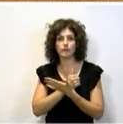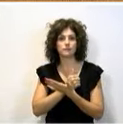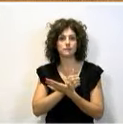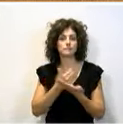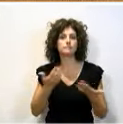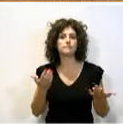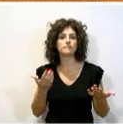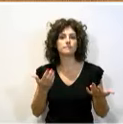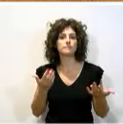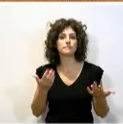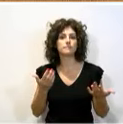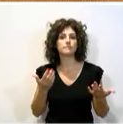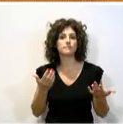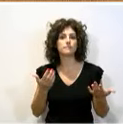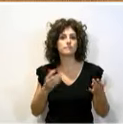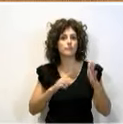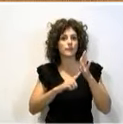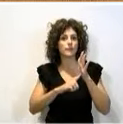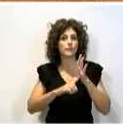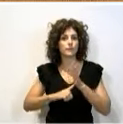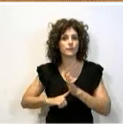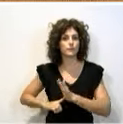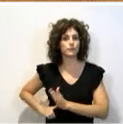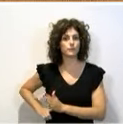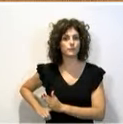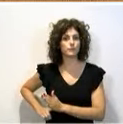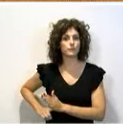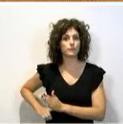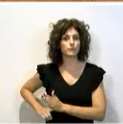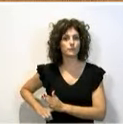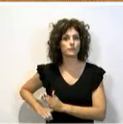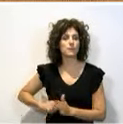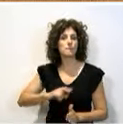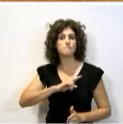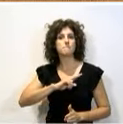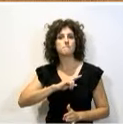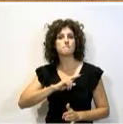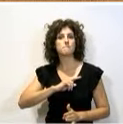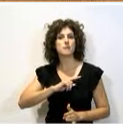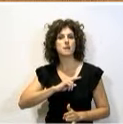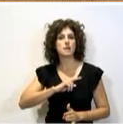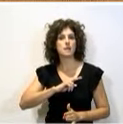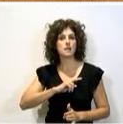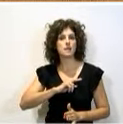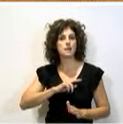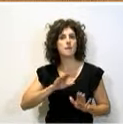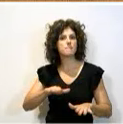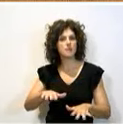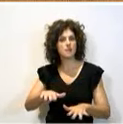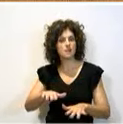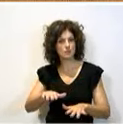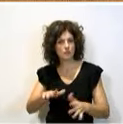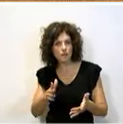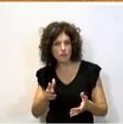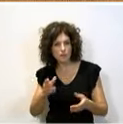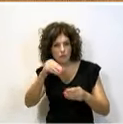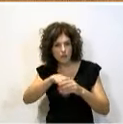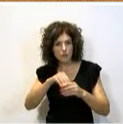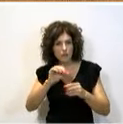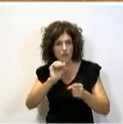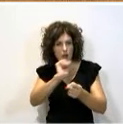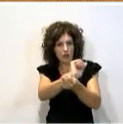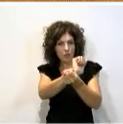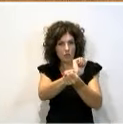fueron insumisos a la mili? ¿Los teníamos que haber mantenido en las cárceles?